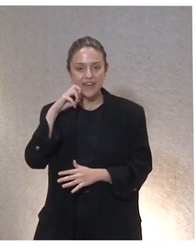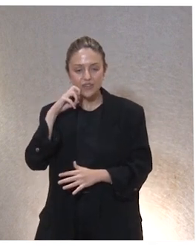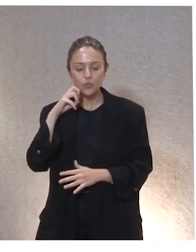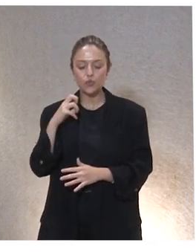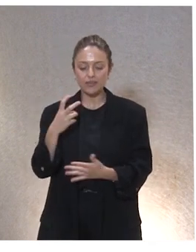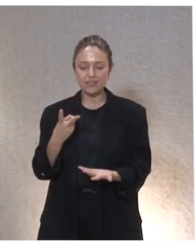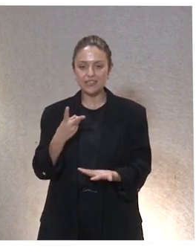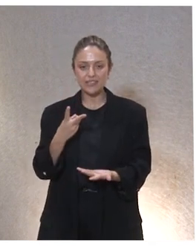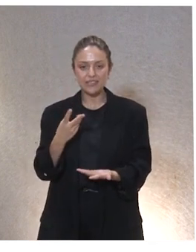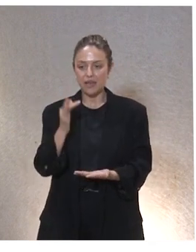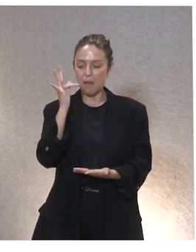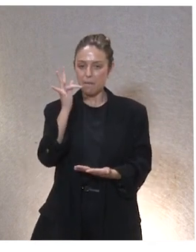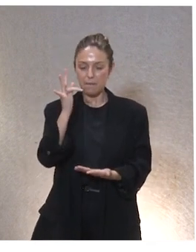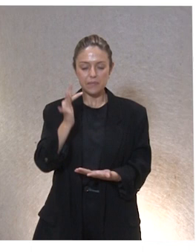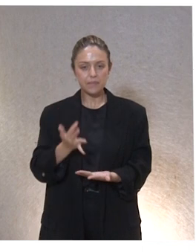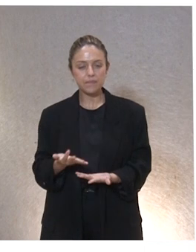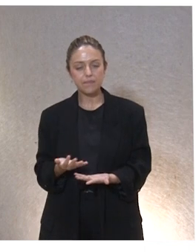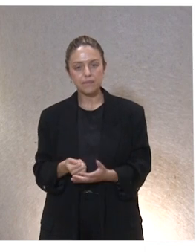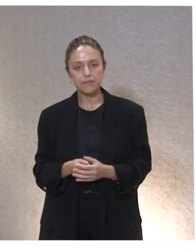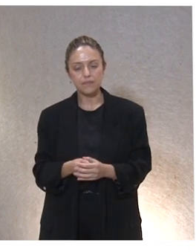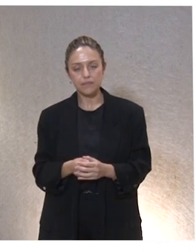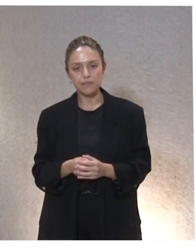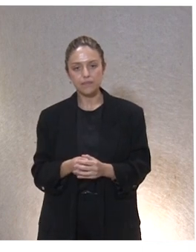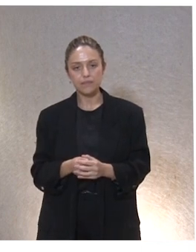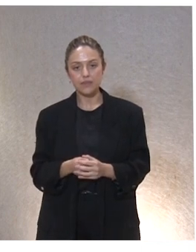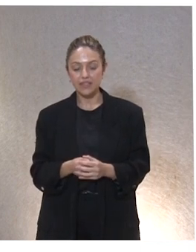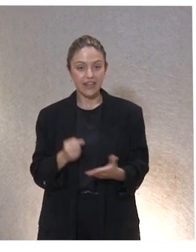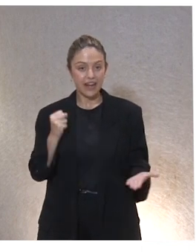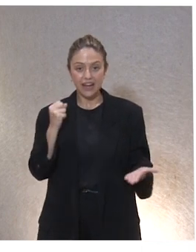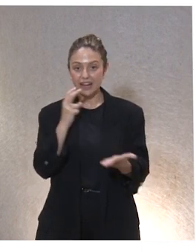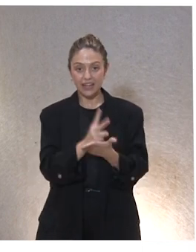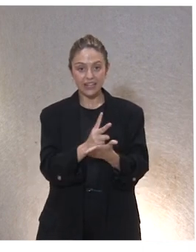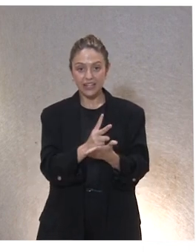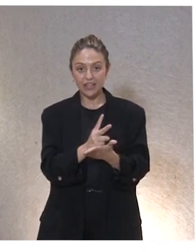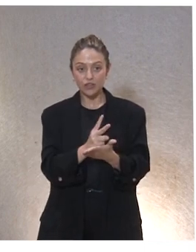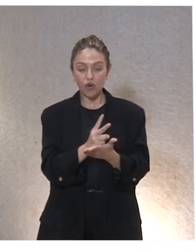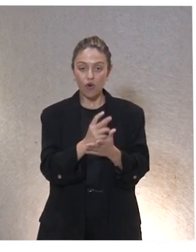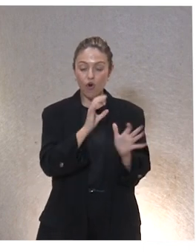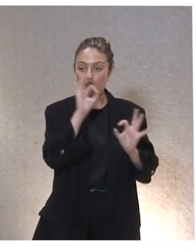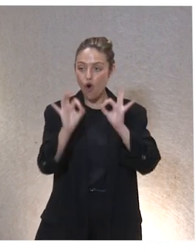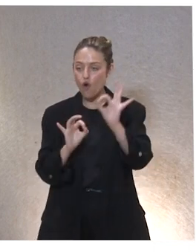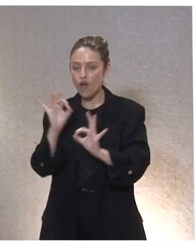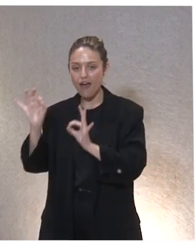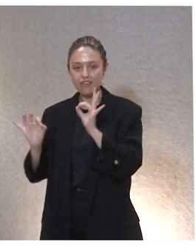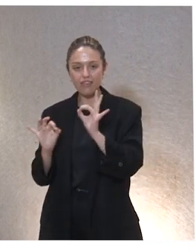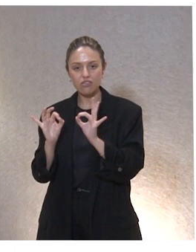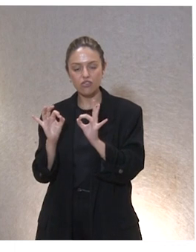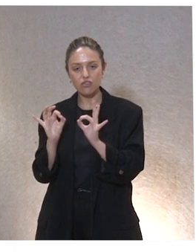de sus valores lo cual es un reto para las organizaciones el